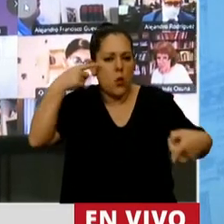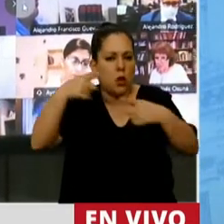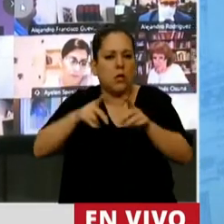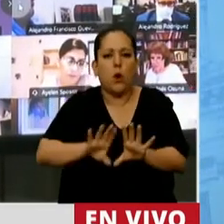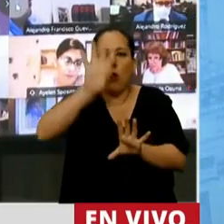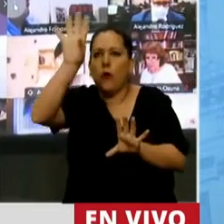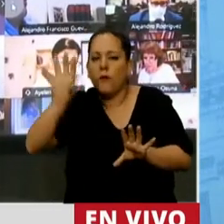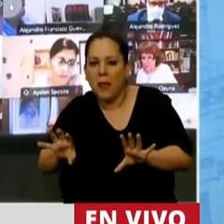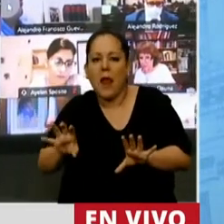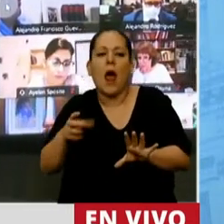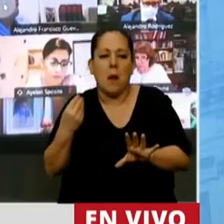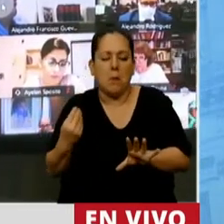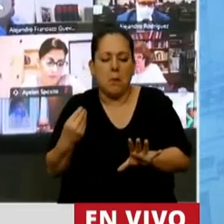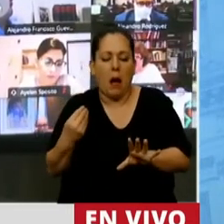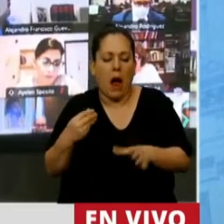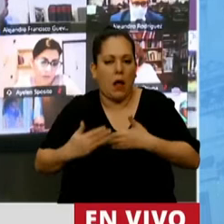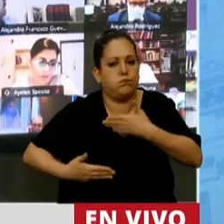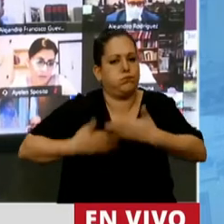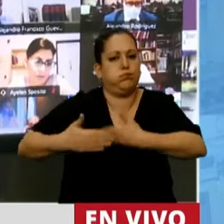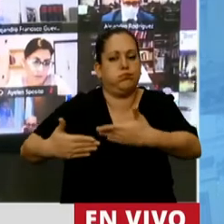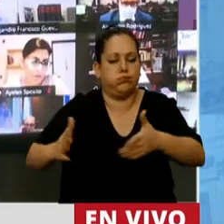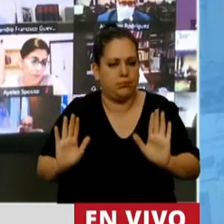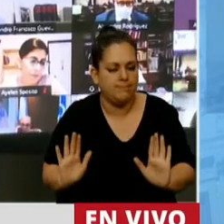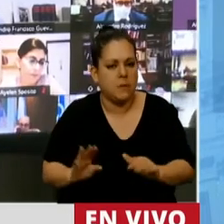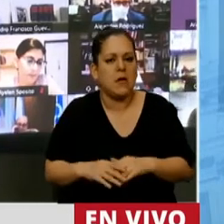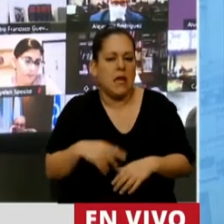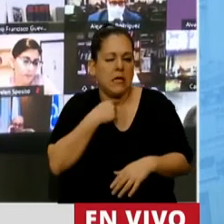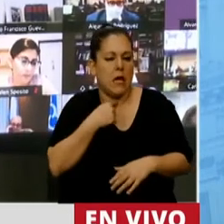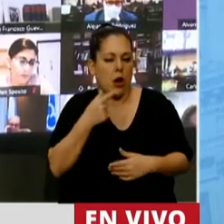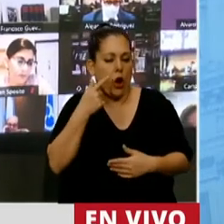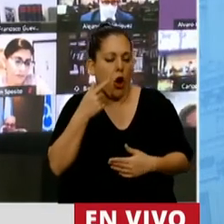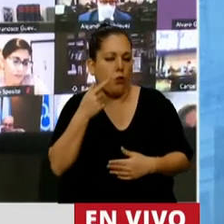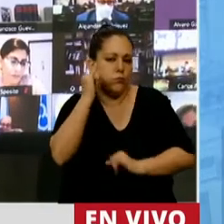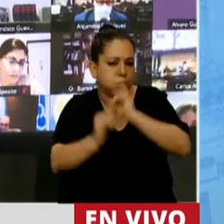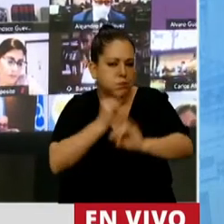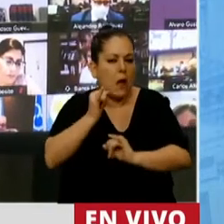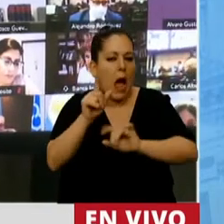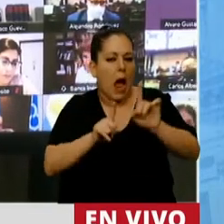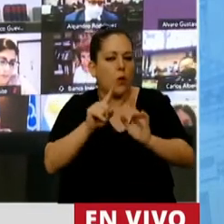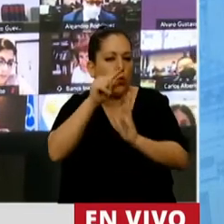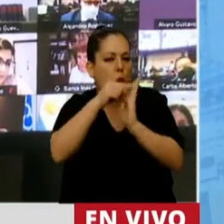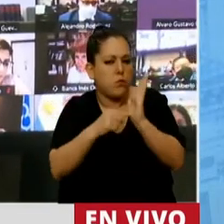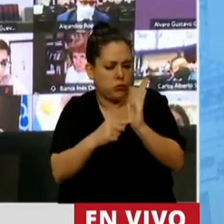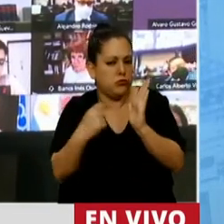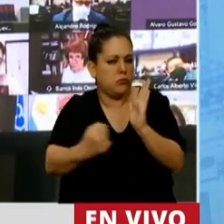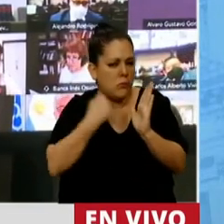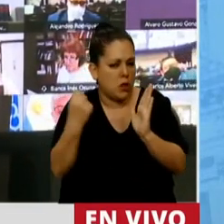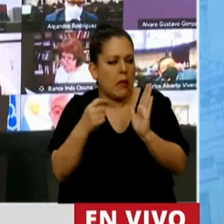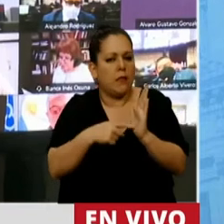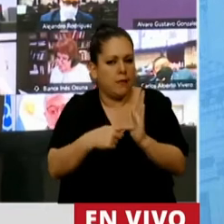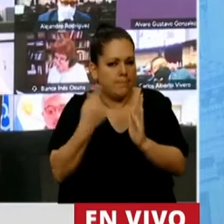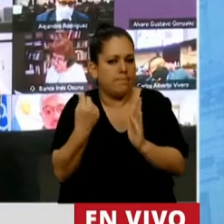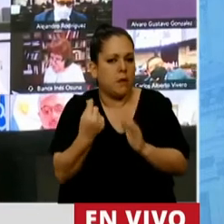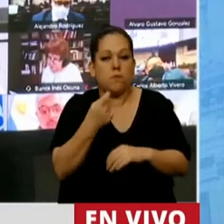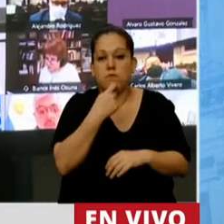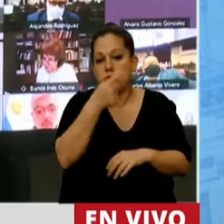marca un rumbo. Y quiero valorizar algunos puntos de este presupuesto. Uno de ellos tiene que